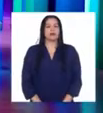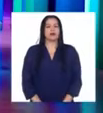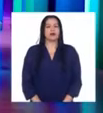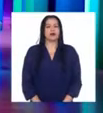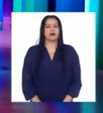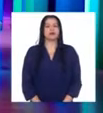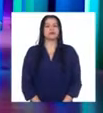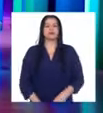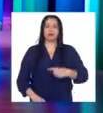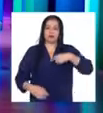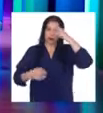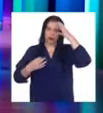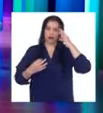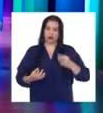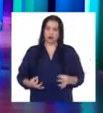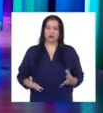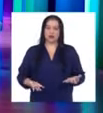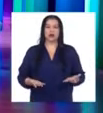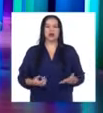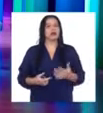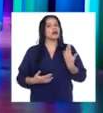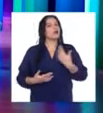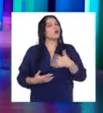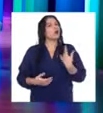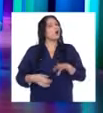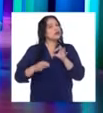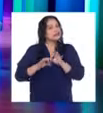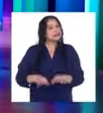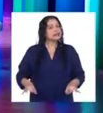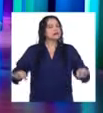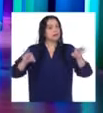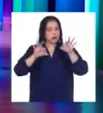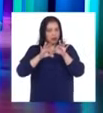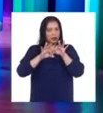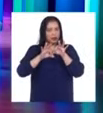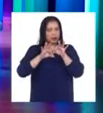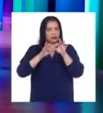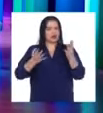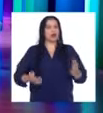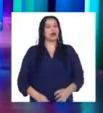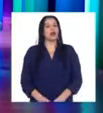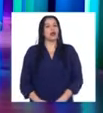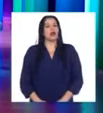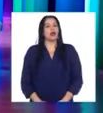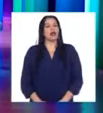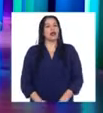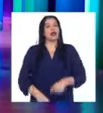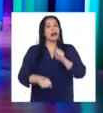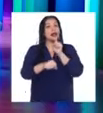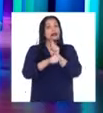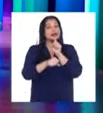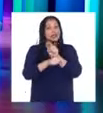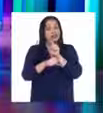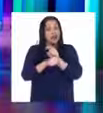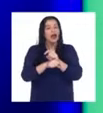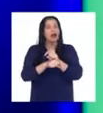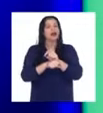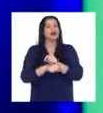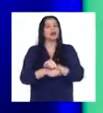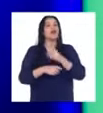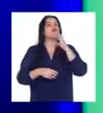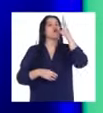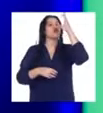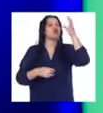yo creo que es muy importante educar a nuestros futuros deportistas